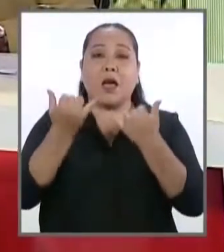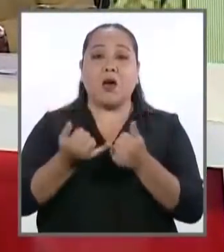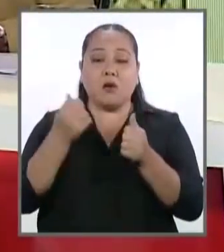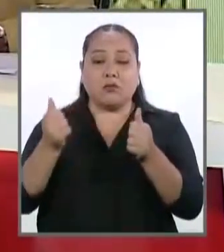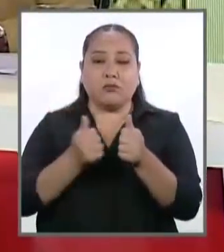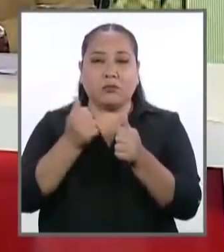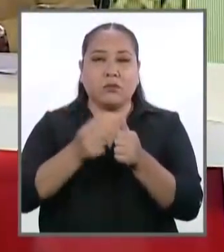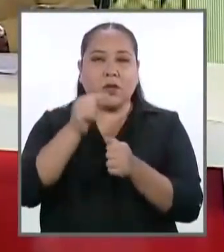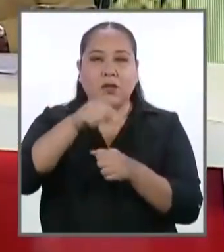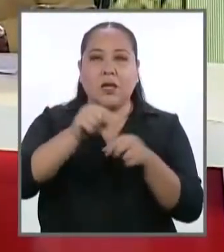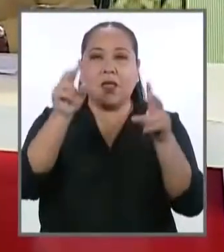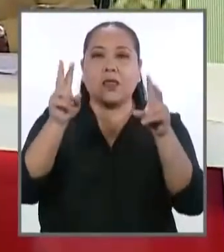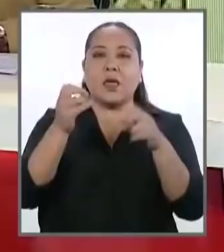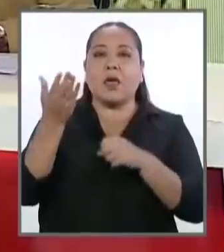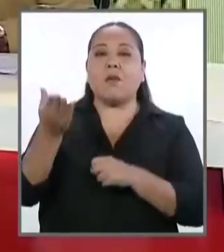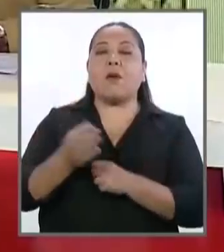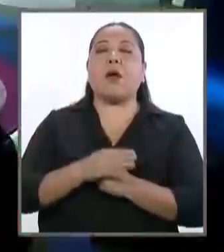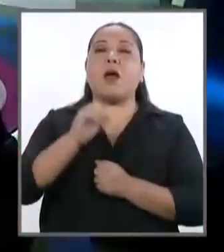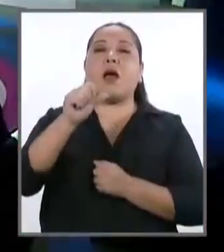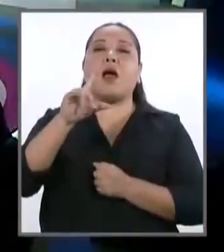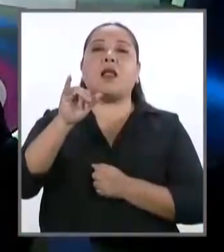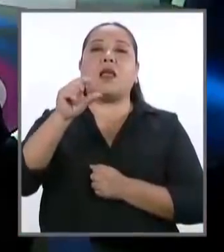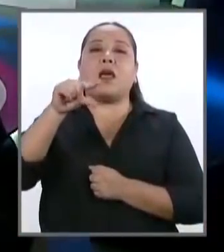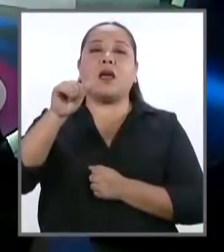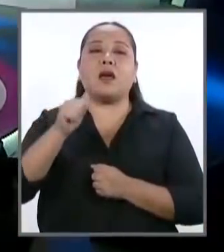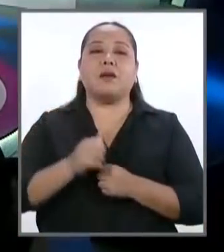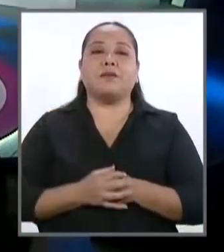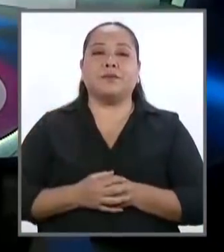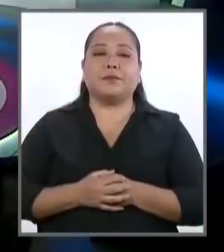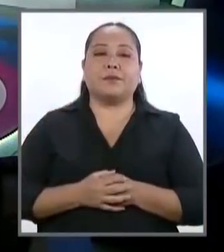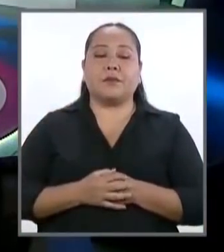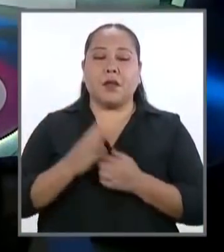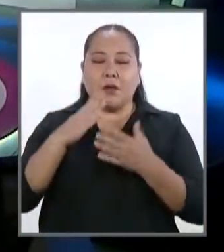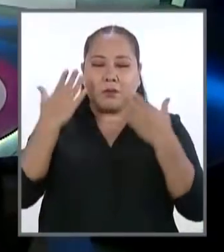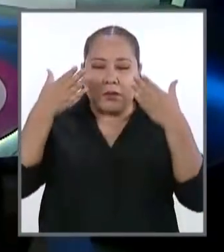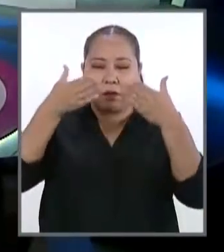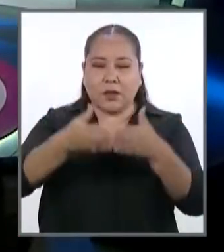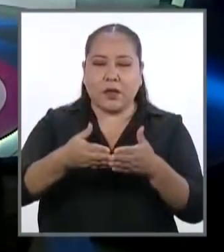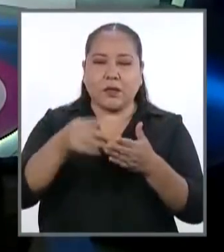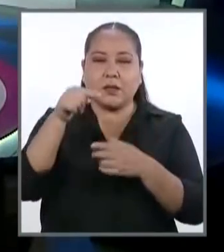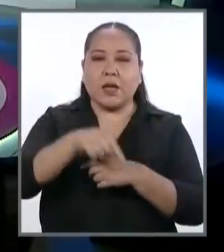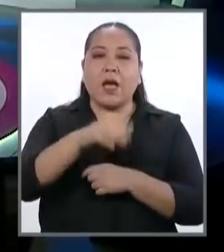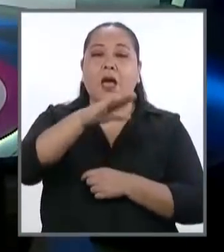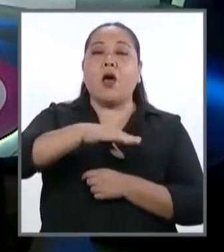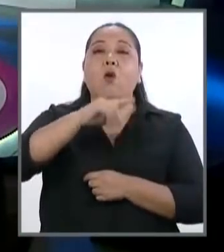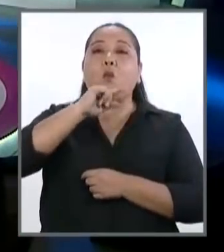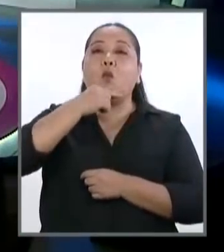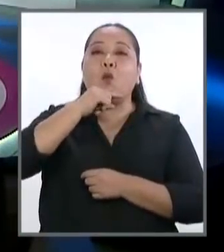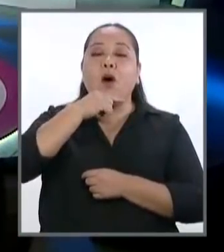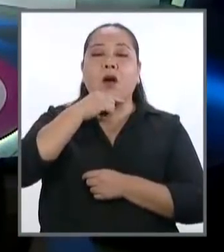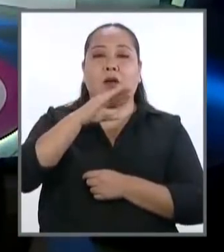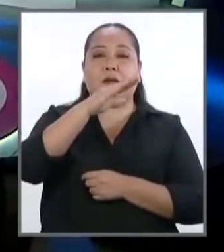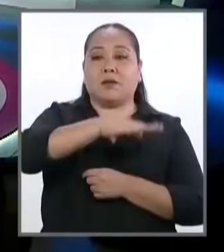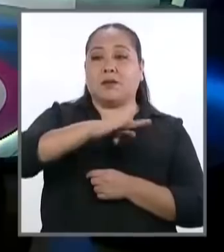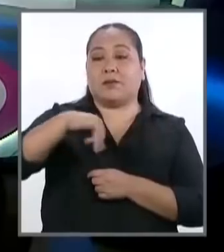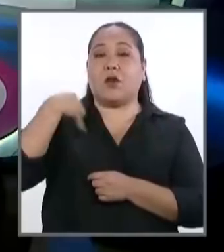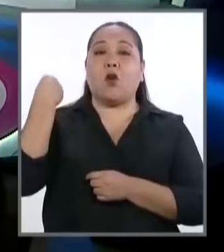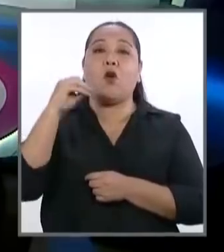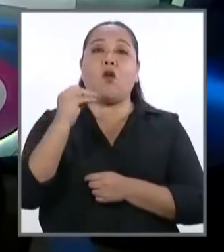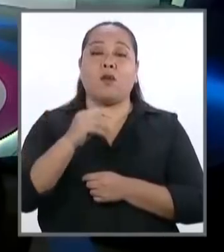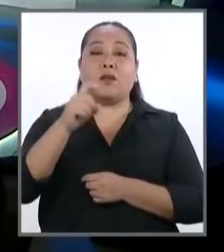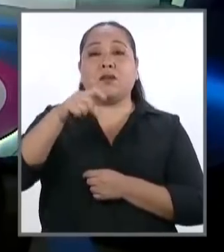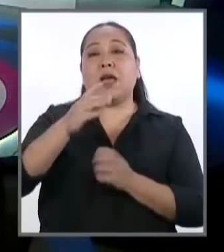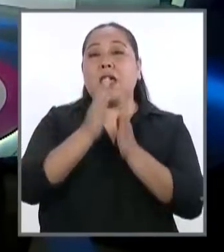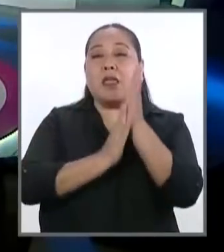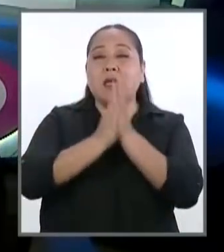seguimiento al tema educativo para el candidato López Aliaga. Vamos a centrarnos en el caso de las niñas, las adolescentes, que deben,